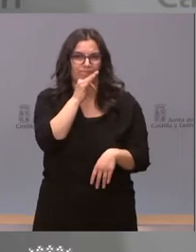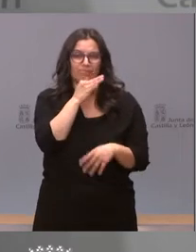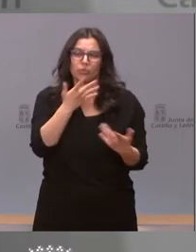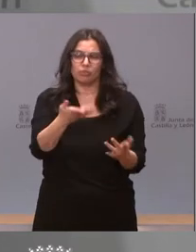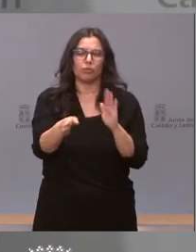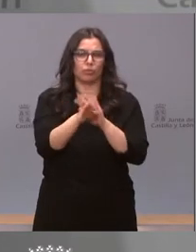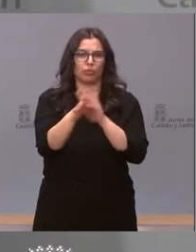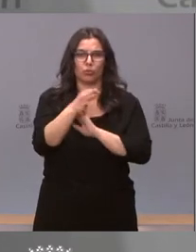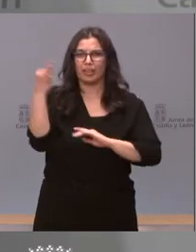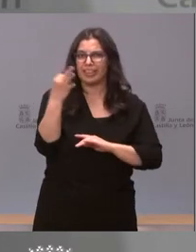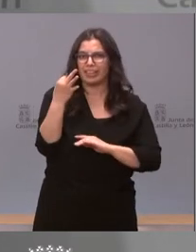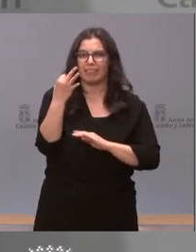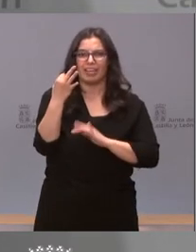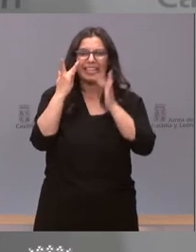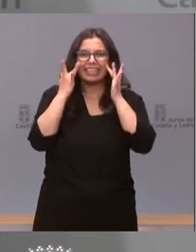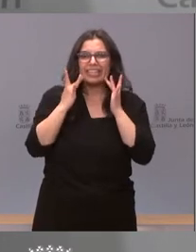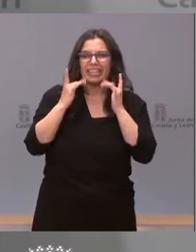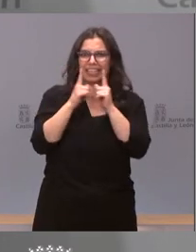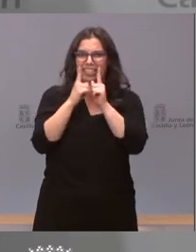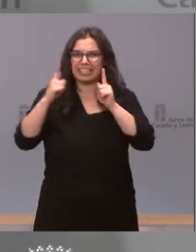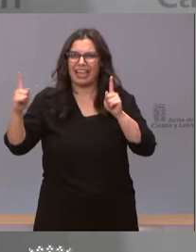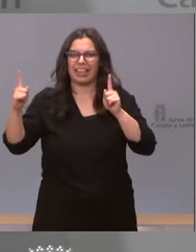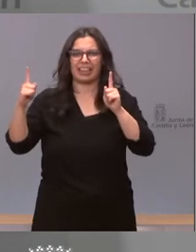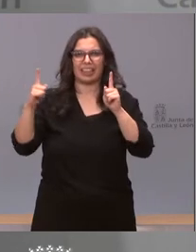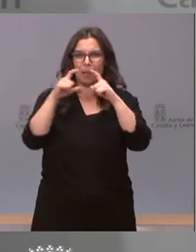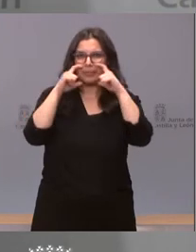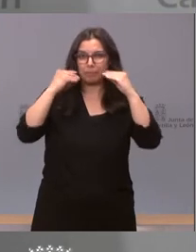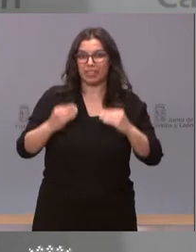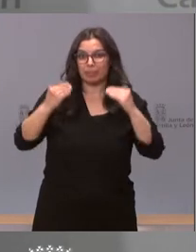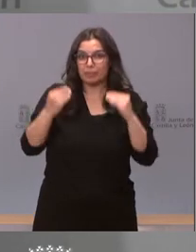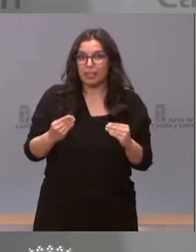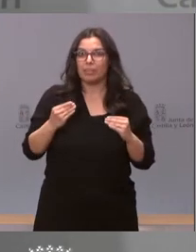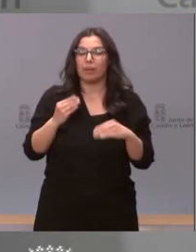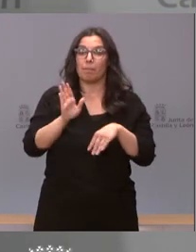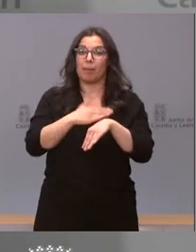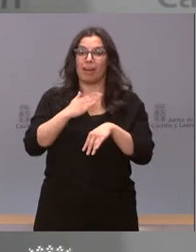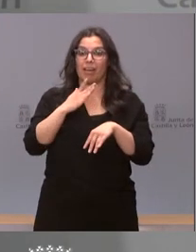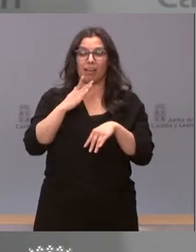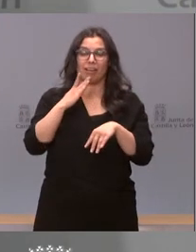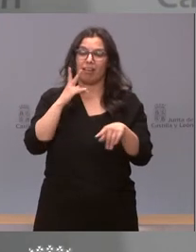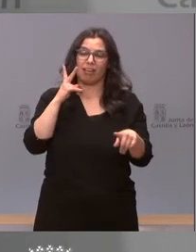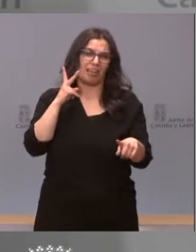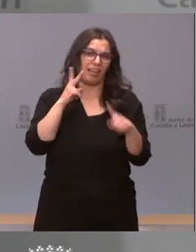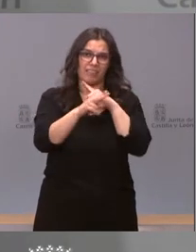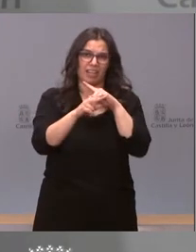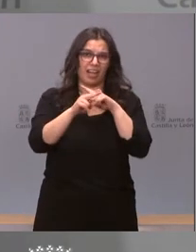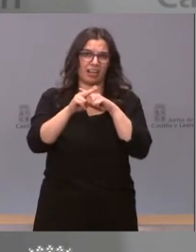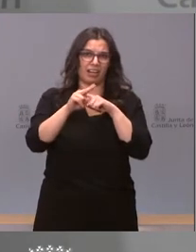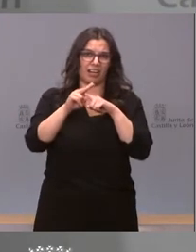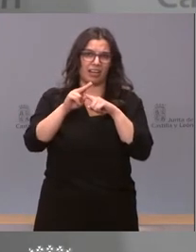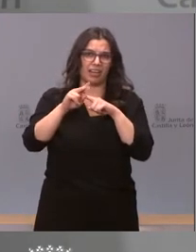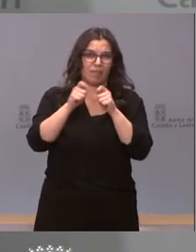nuestras medidas de higiene y de distanciamiento para evitar en lo posible una tercera hora.